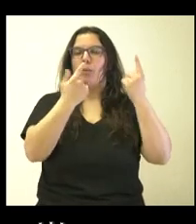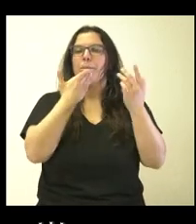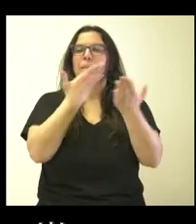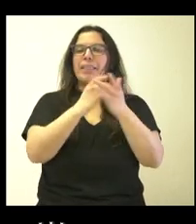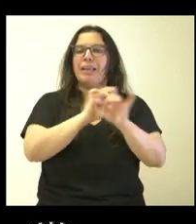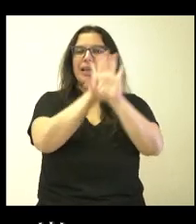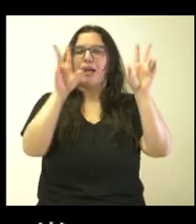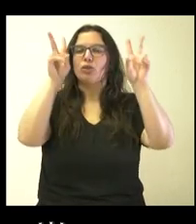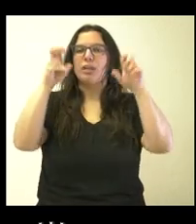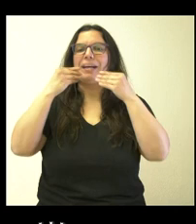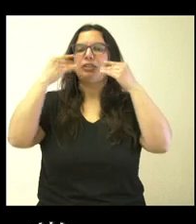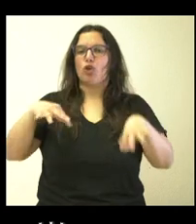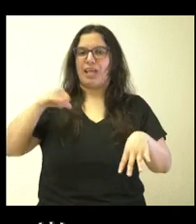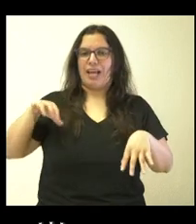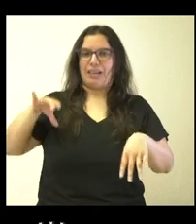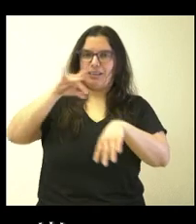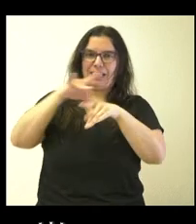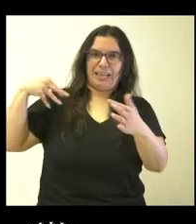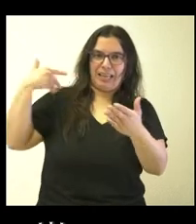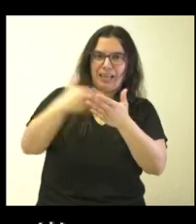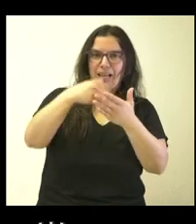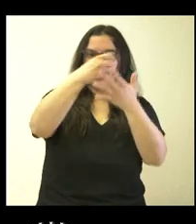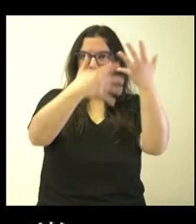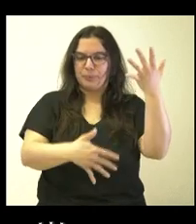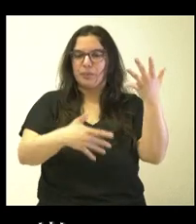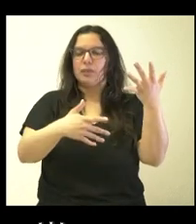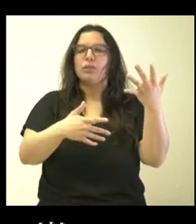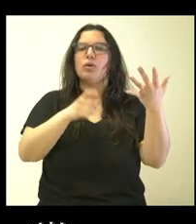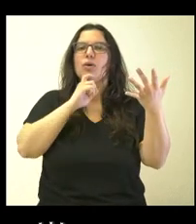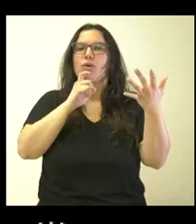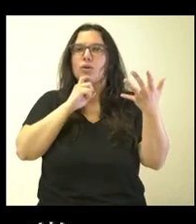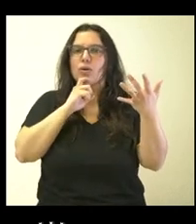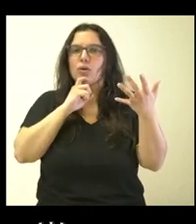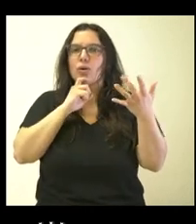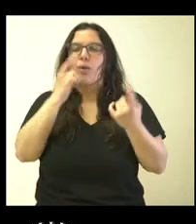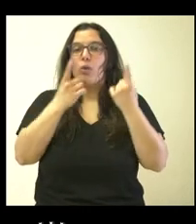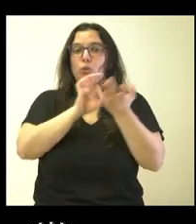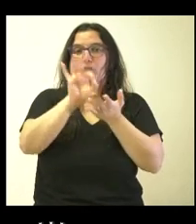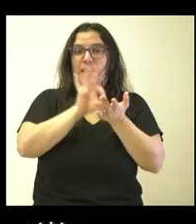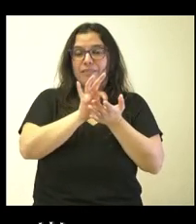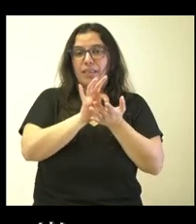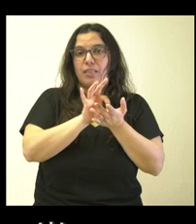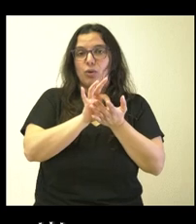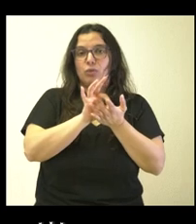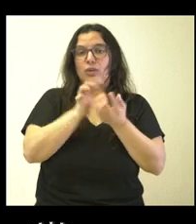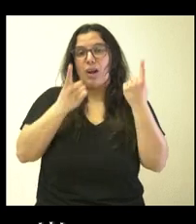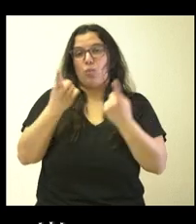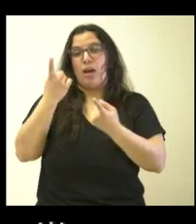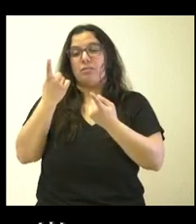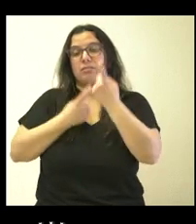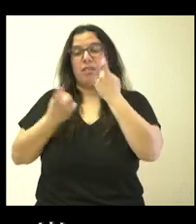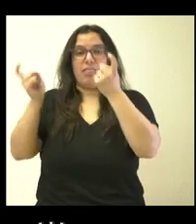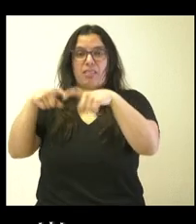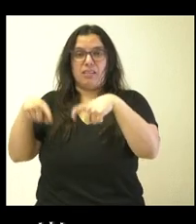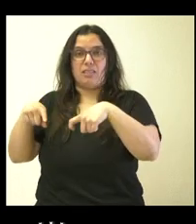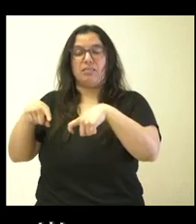historia clínica. No sé si nos podría explicar cómo se va a conciliar el hecho de que algunos servicios e incluso algunas consultas de atención primaria,